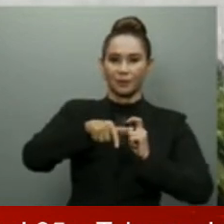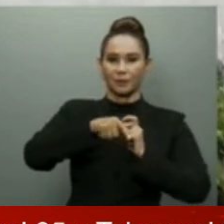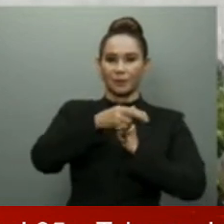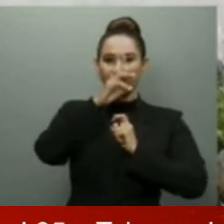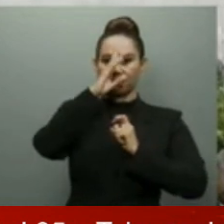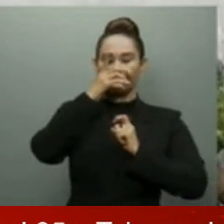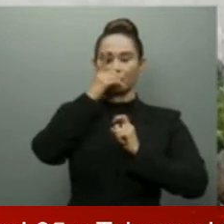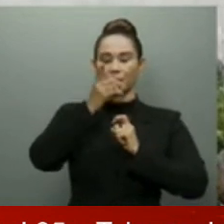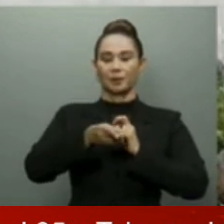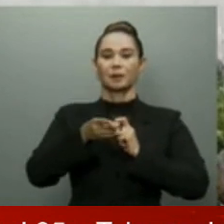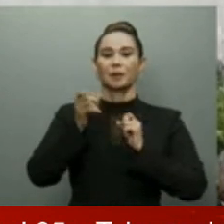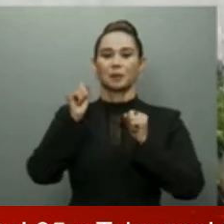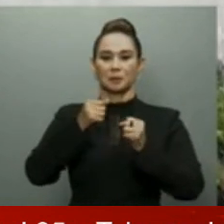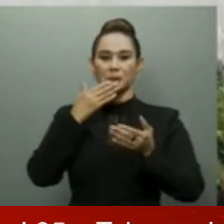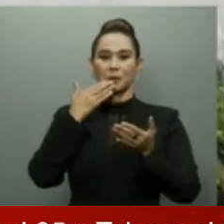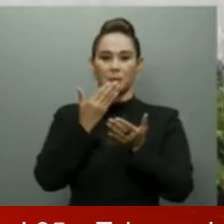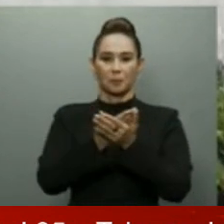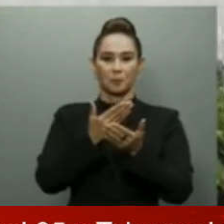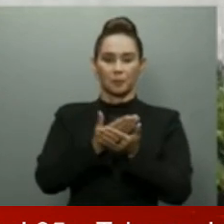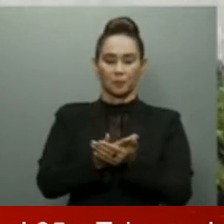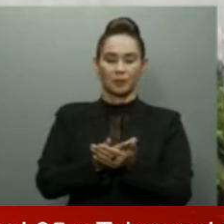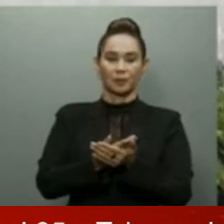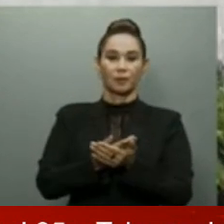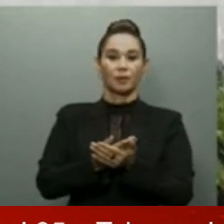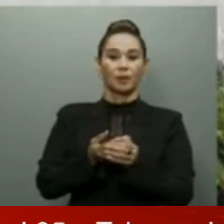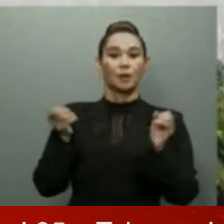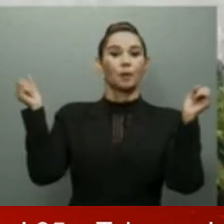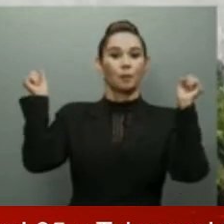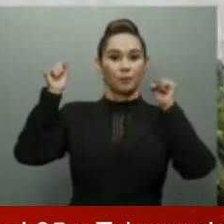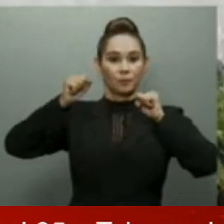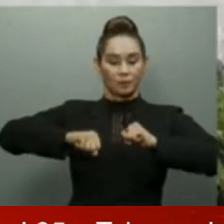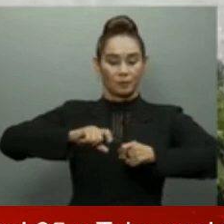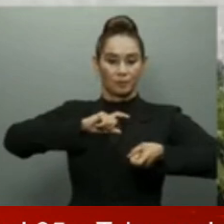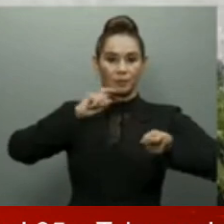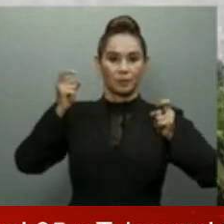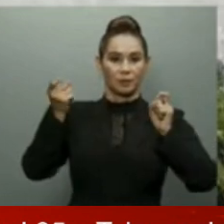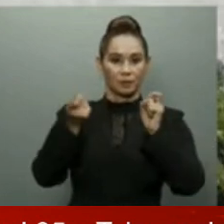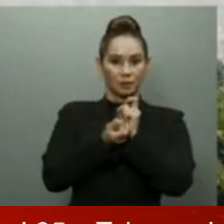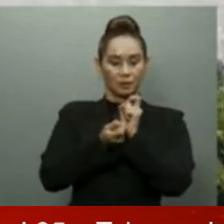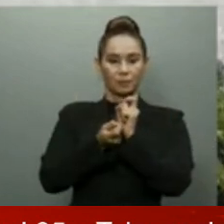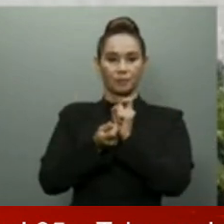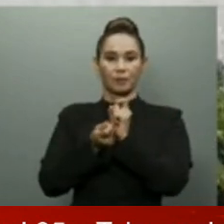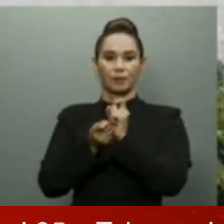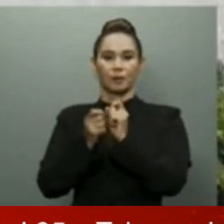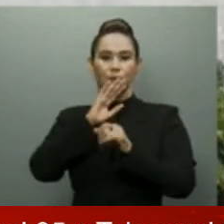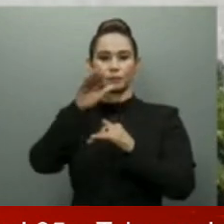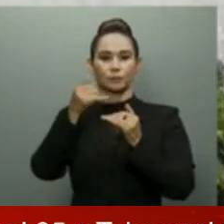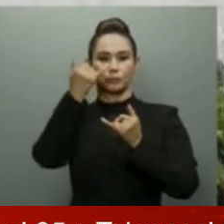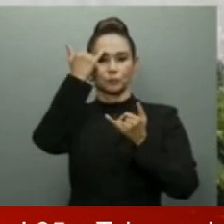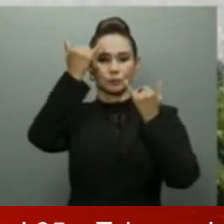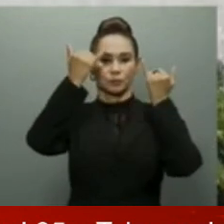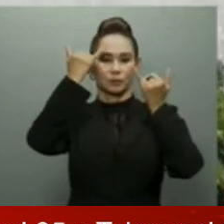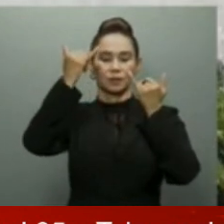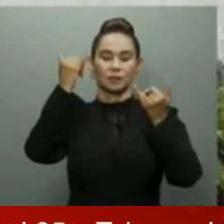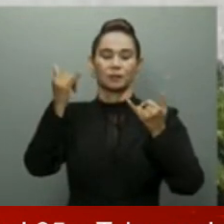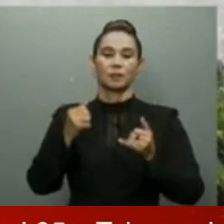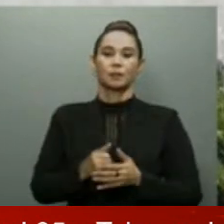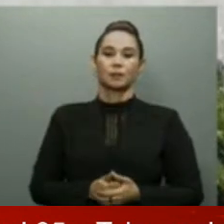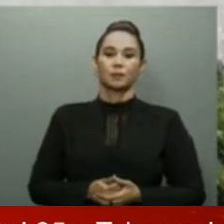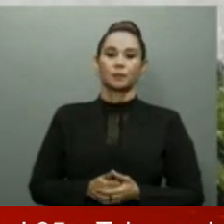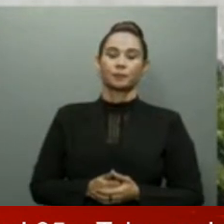necesarios para hacer posibles las transformaciones estructurales que desde hace